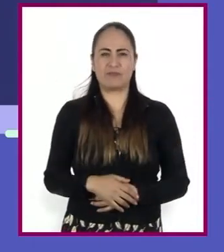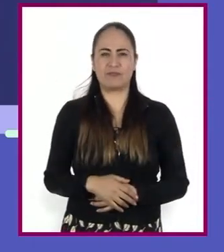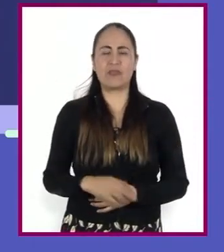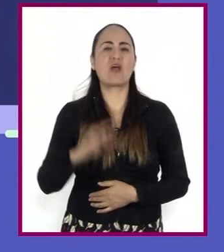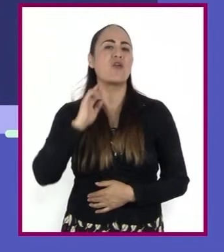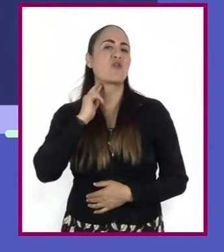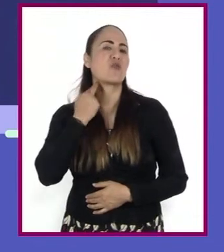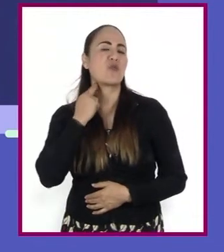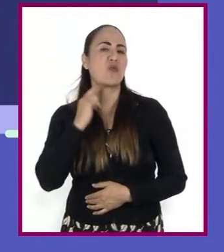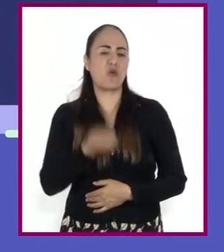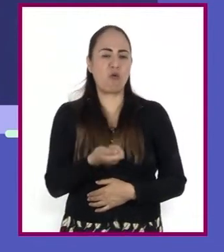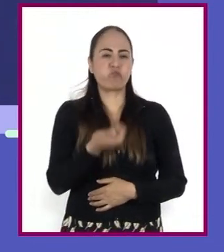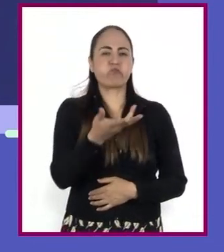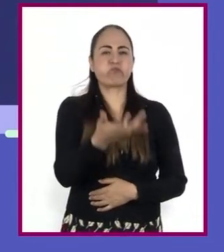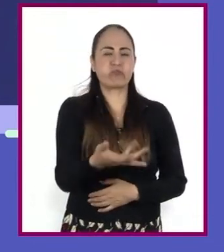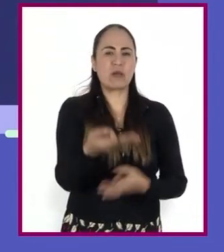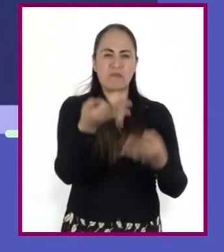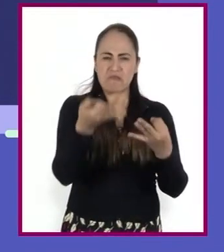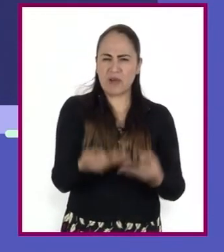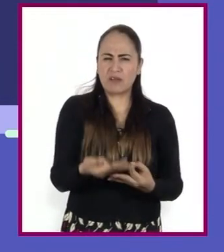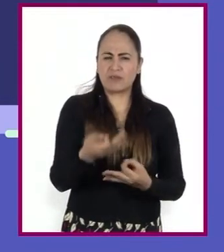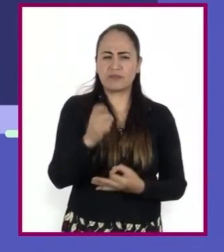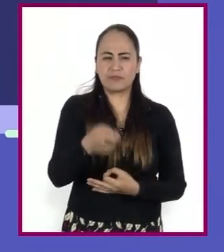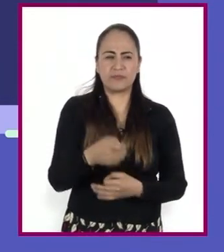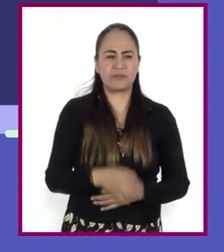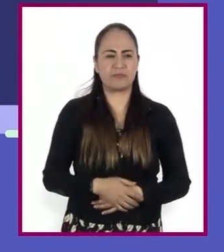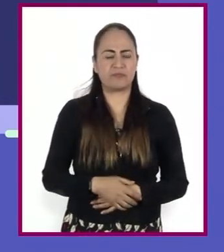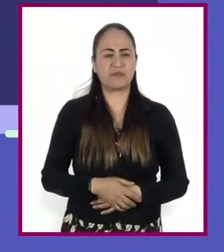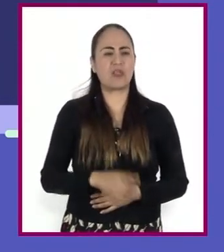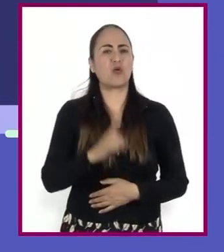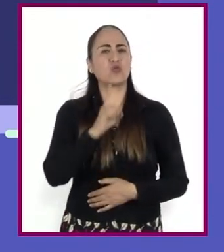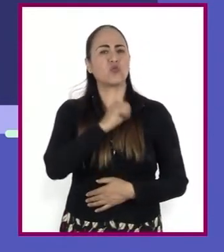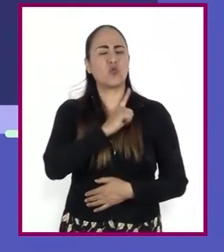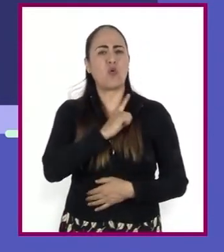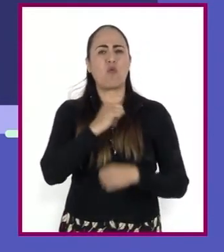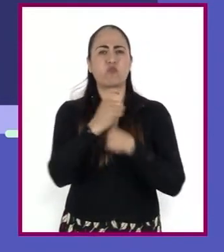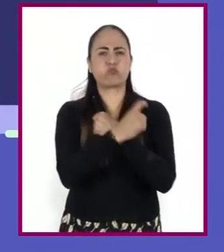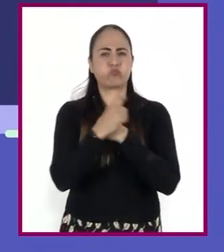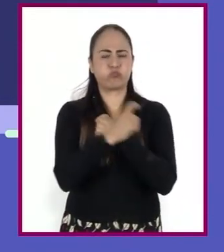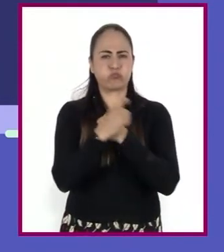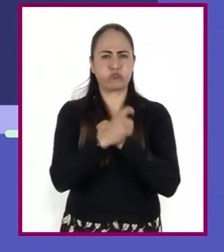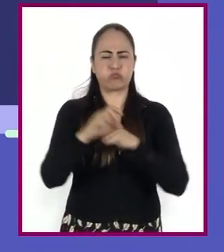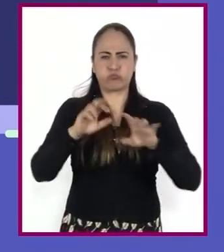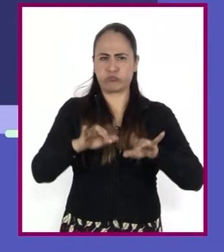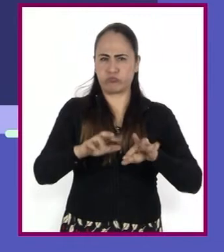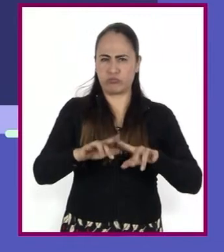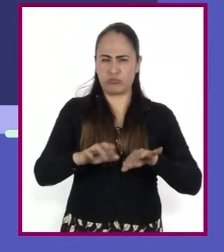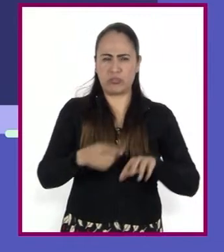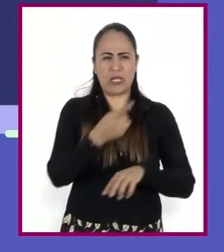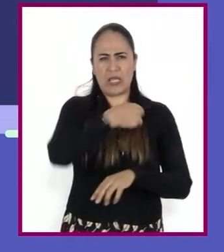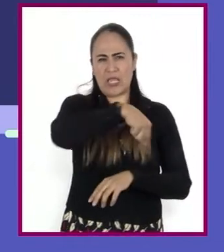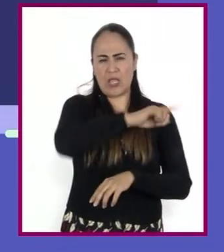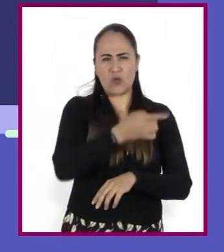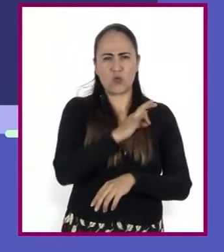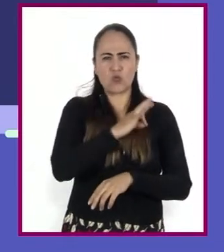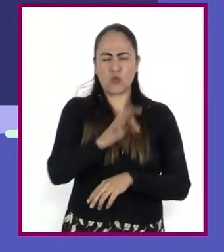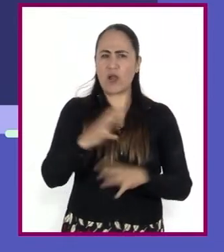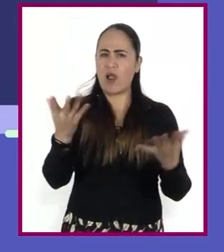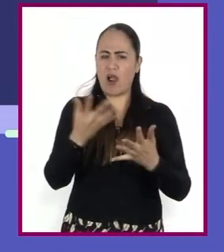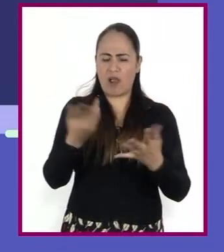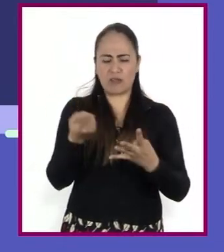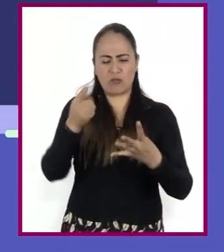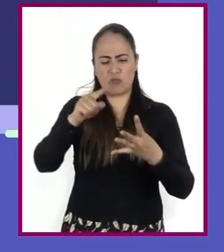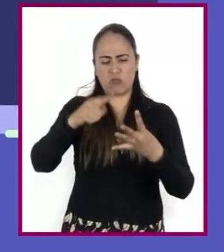más exacta del término robot podría ser autómata, programable, capaz de llevar a cabo determinadas